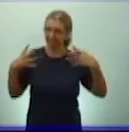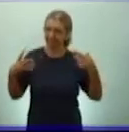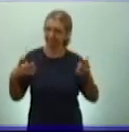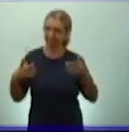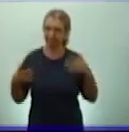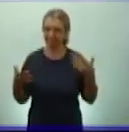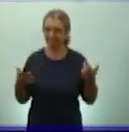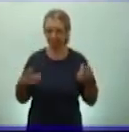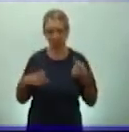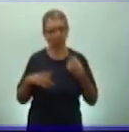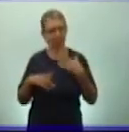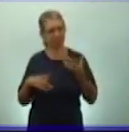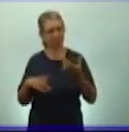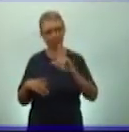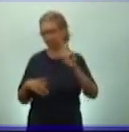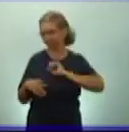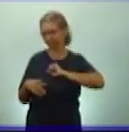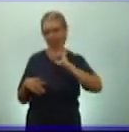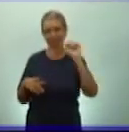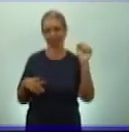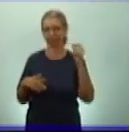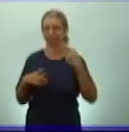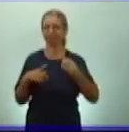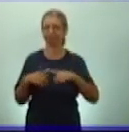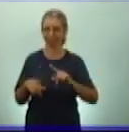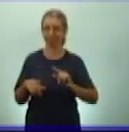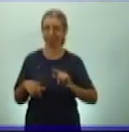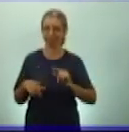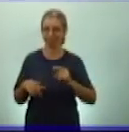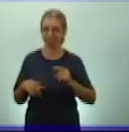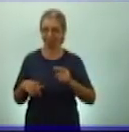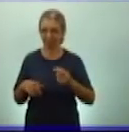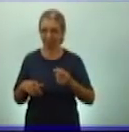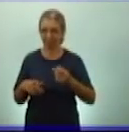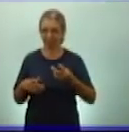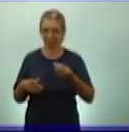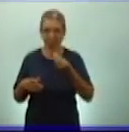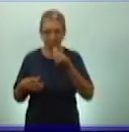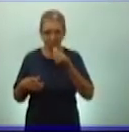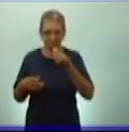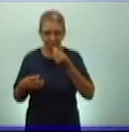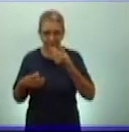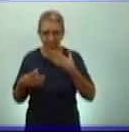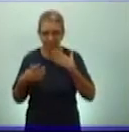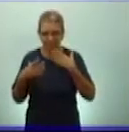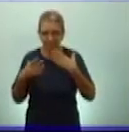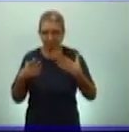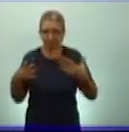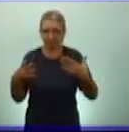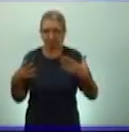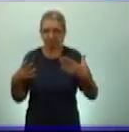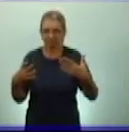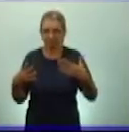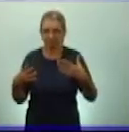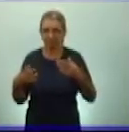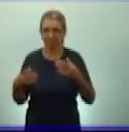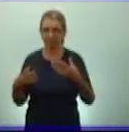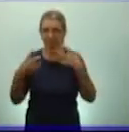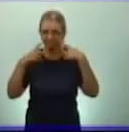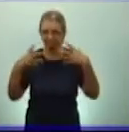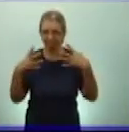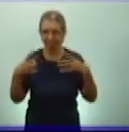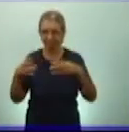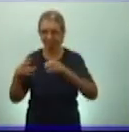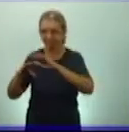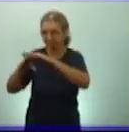Bueno, no ganaron premios ni nada de eso, pero consiguieron algo mucho más importante, sus famosas terrazas